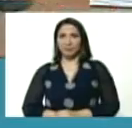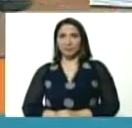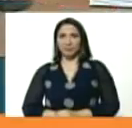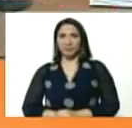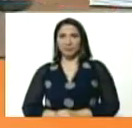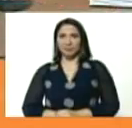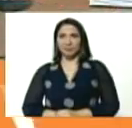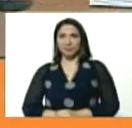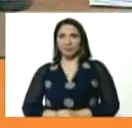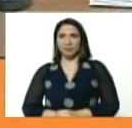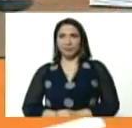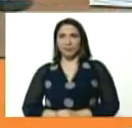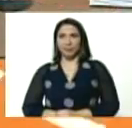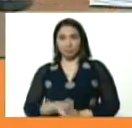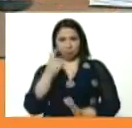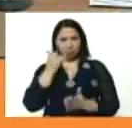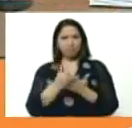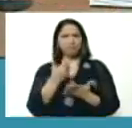¿Qué es ahí eso?